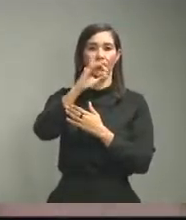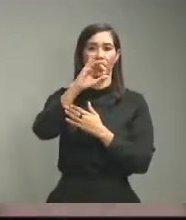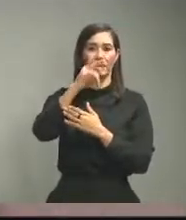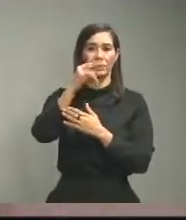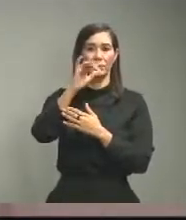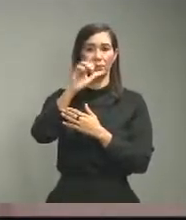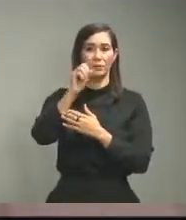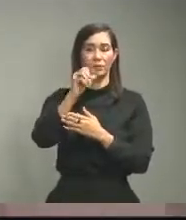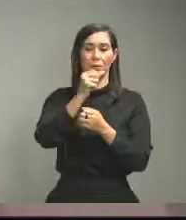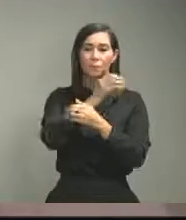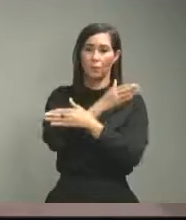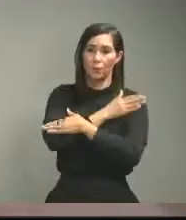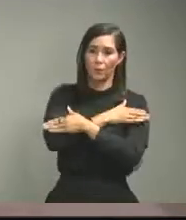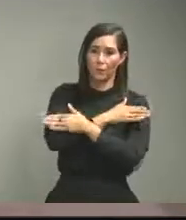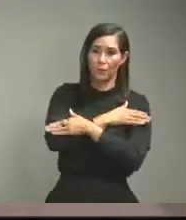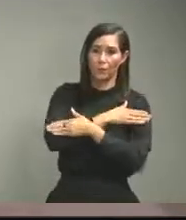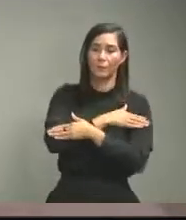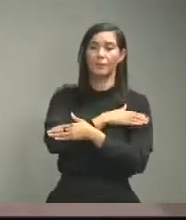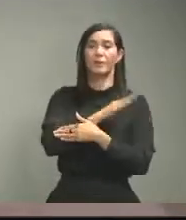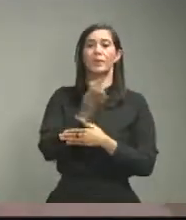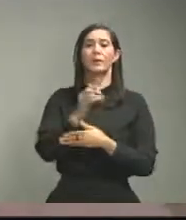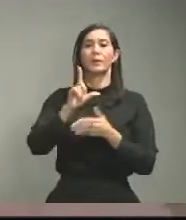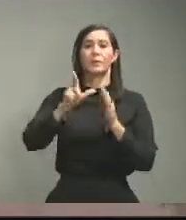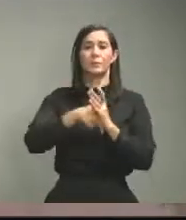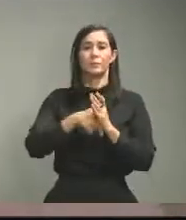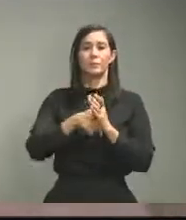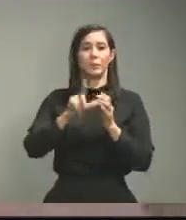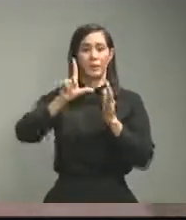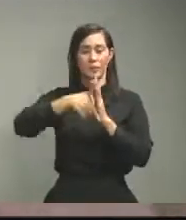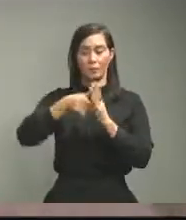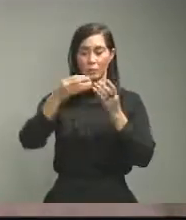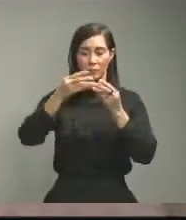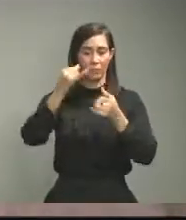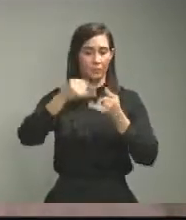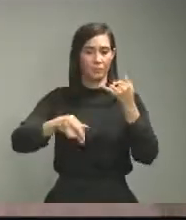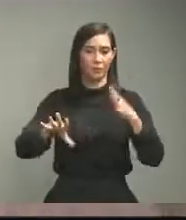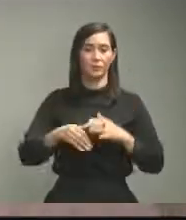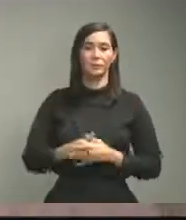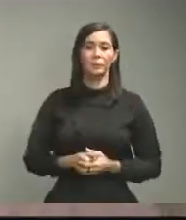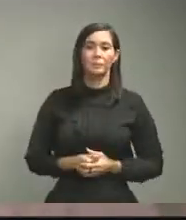virtual que espero dárselo grande y fuerte físicamente cuando salgamos de